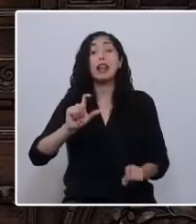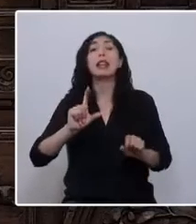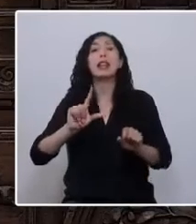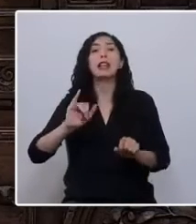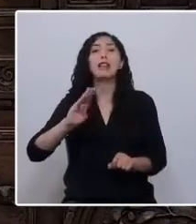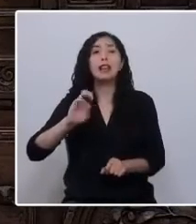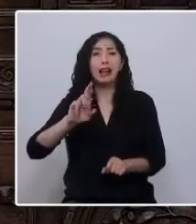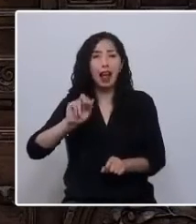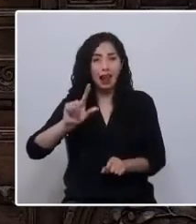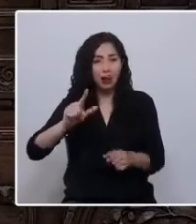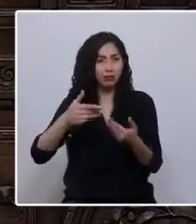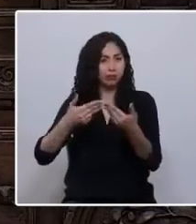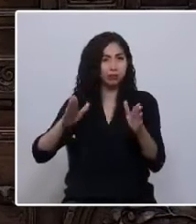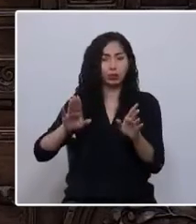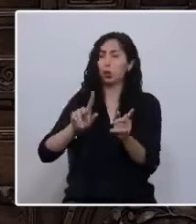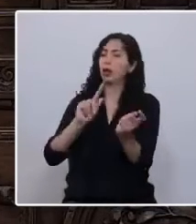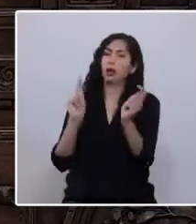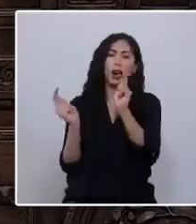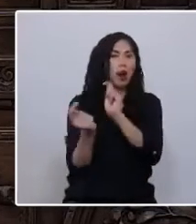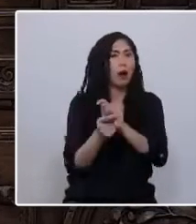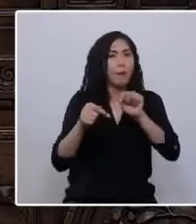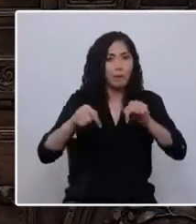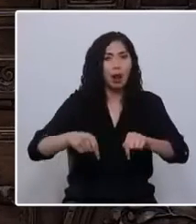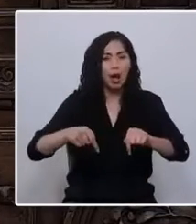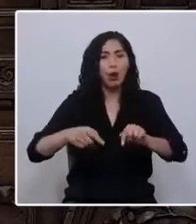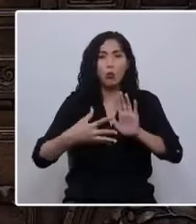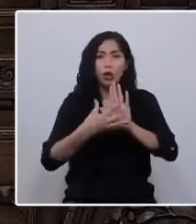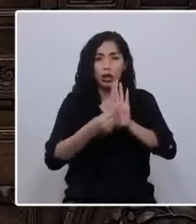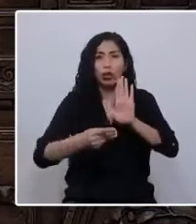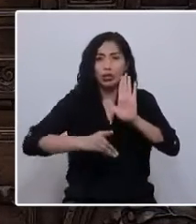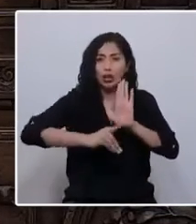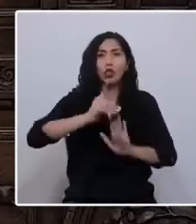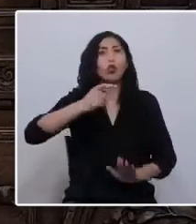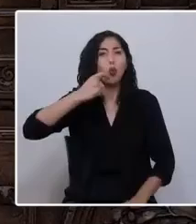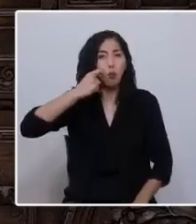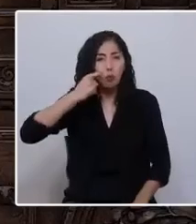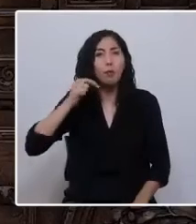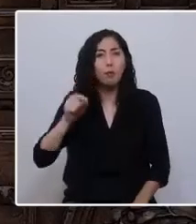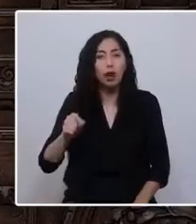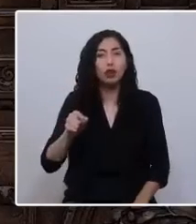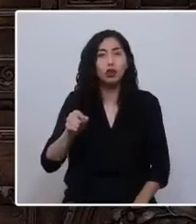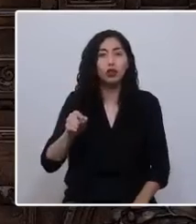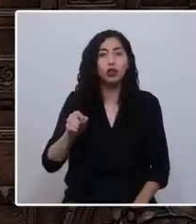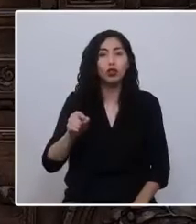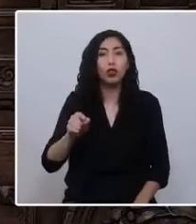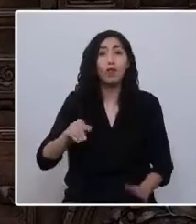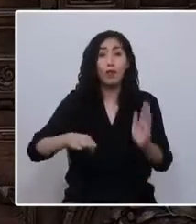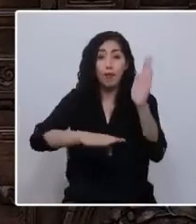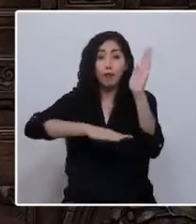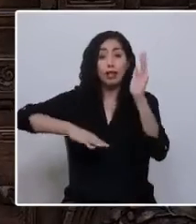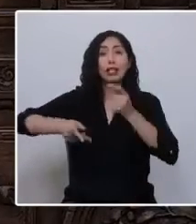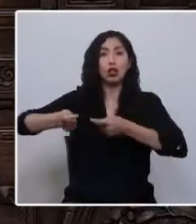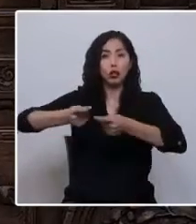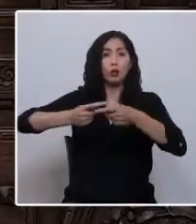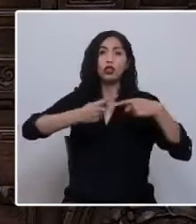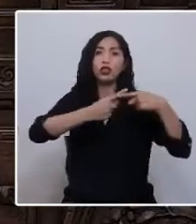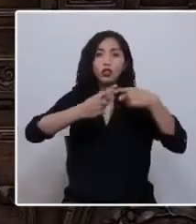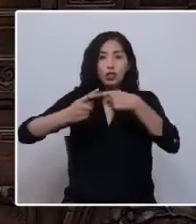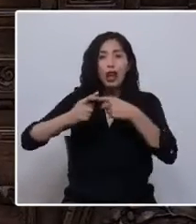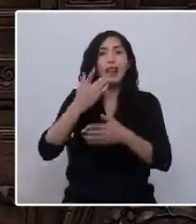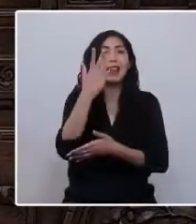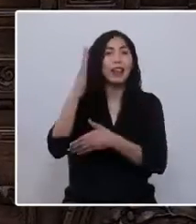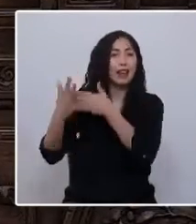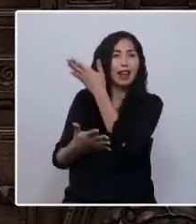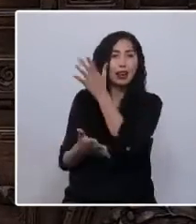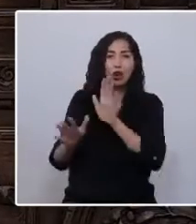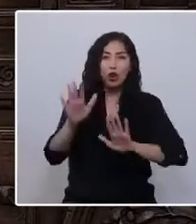concentración económica y que demos paso a un modelo de desarrollo humano basado en una economía social y ecológica de mercado, moderna, sostenible,